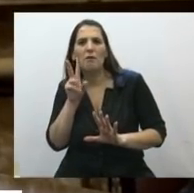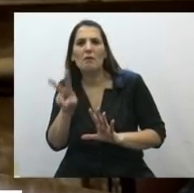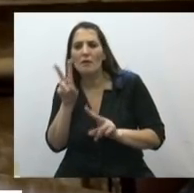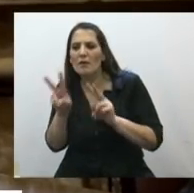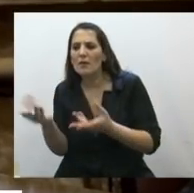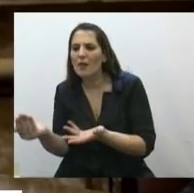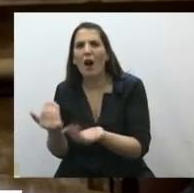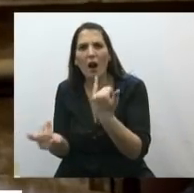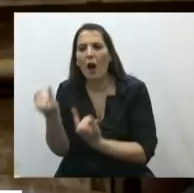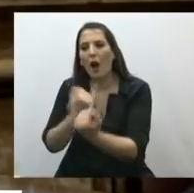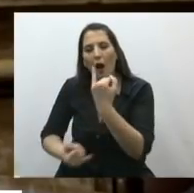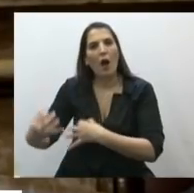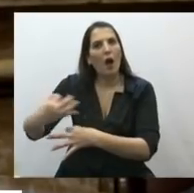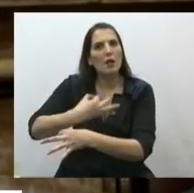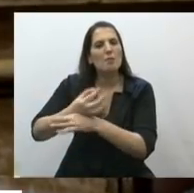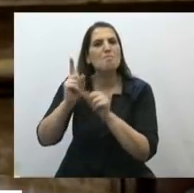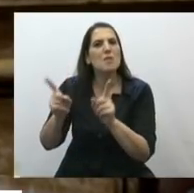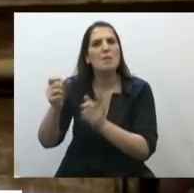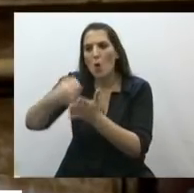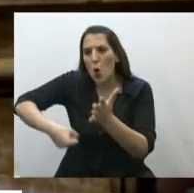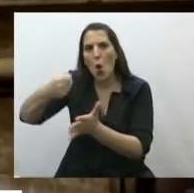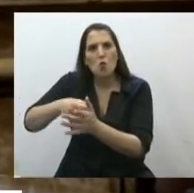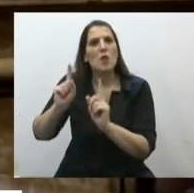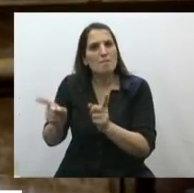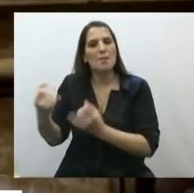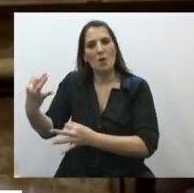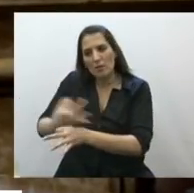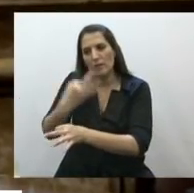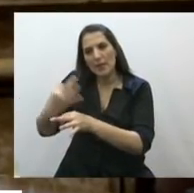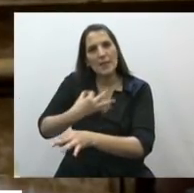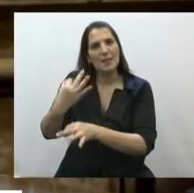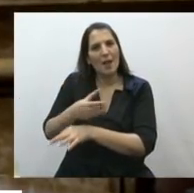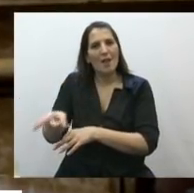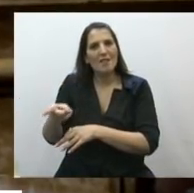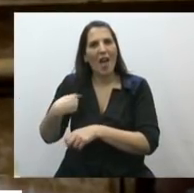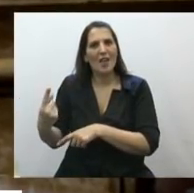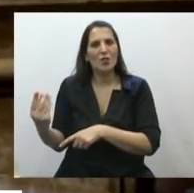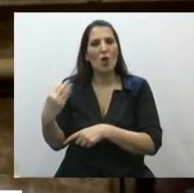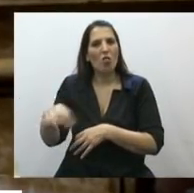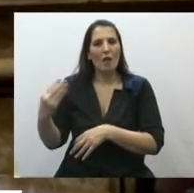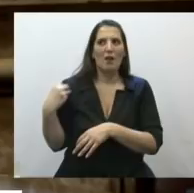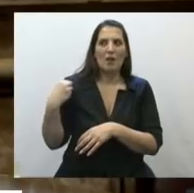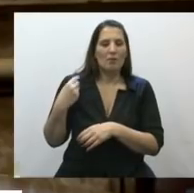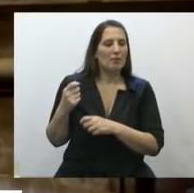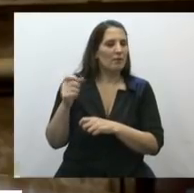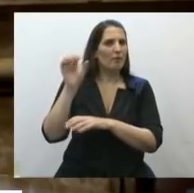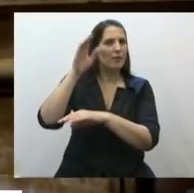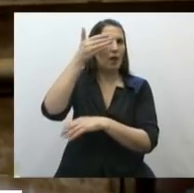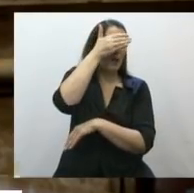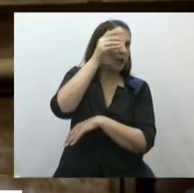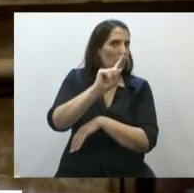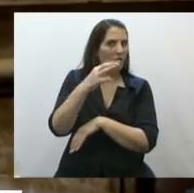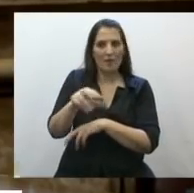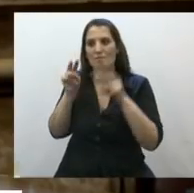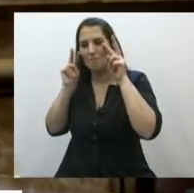a explicarnos, a formarnos, a informarnos, a hacerse escuchar a tal extremo que siempre repito